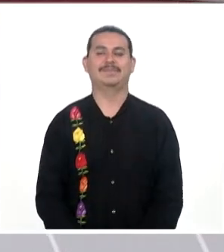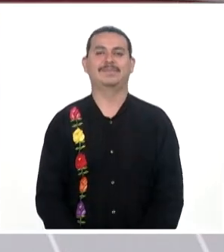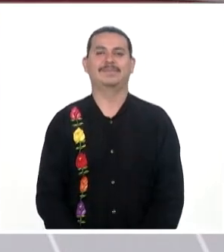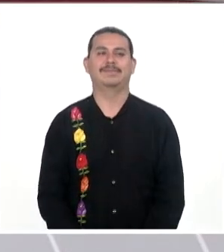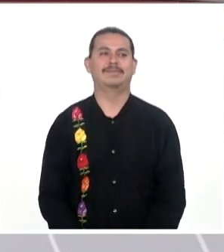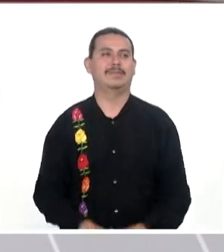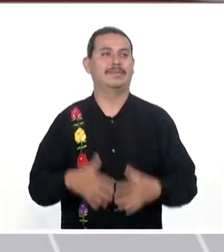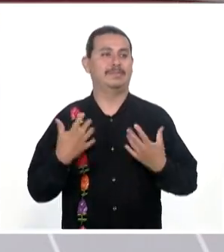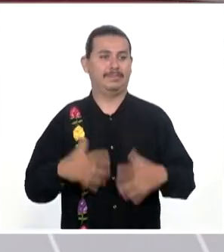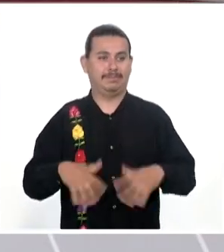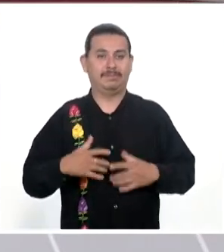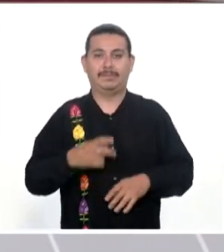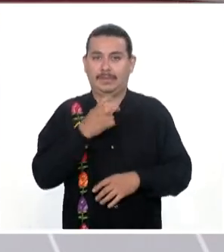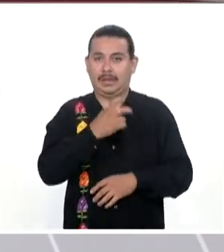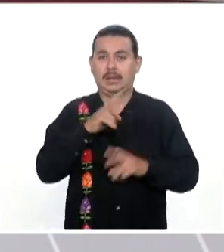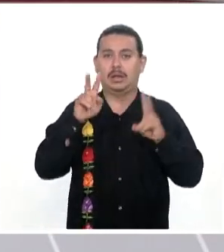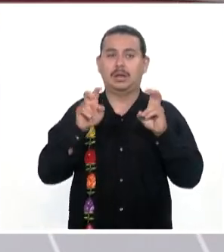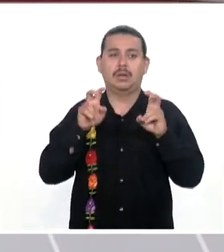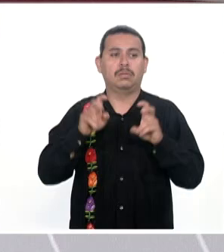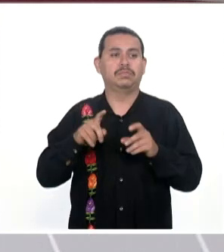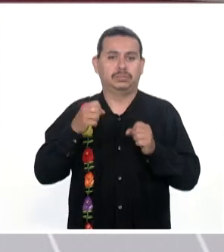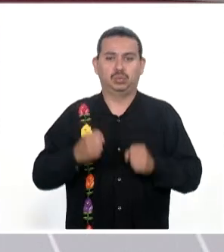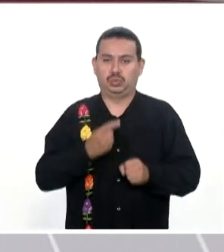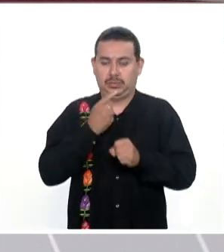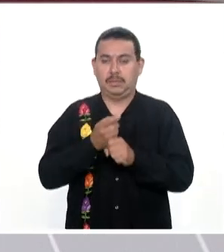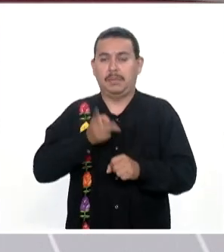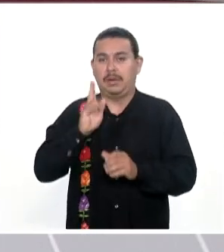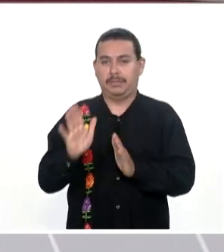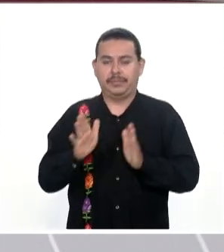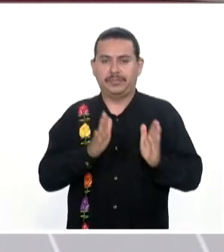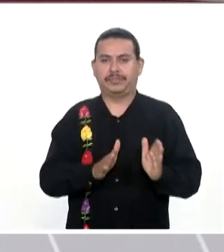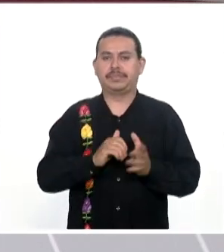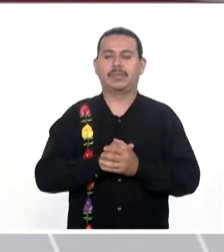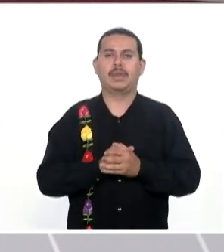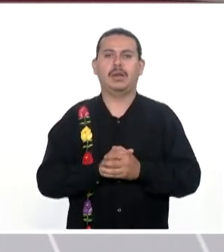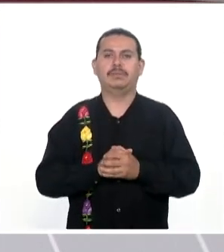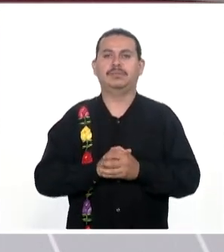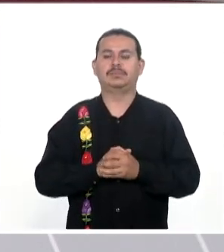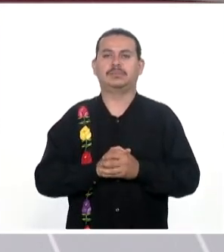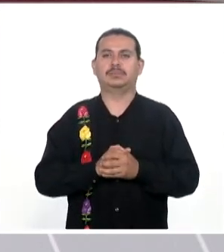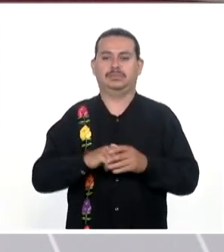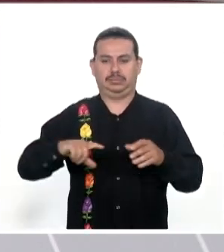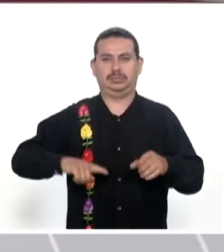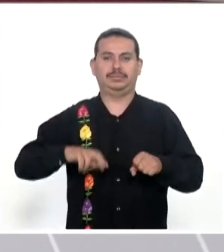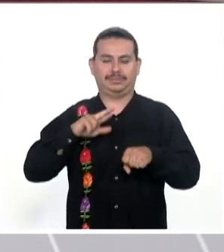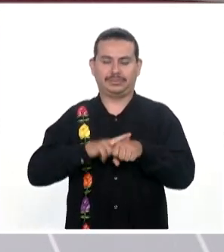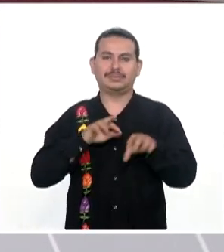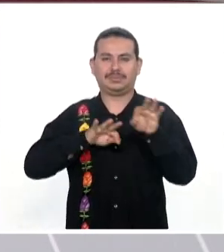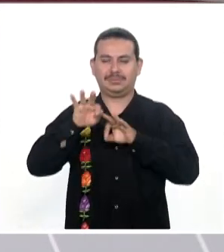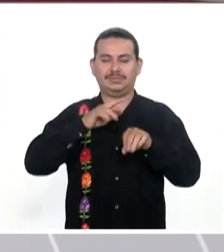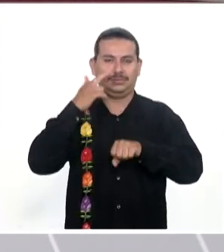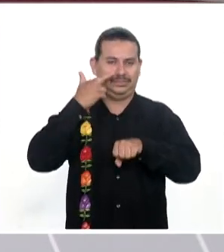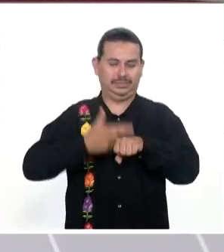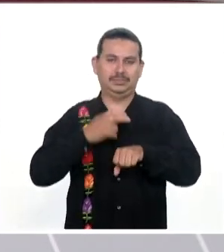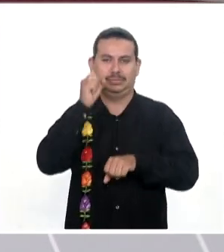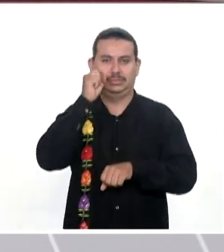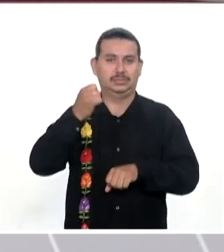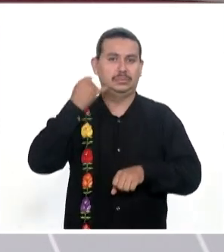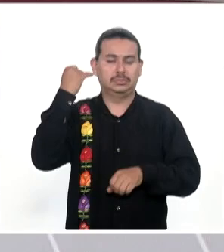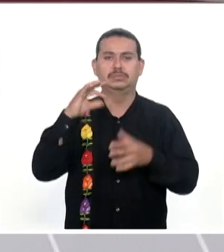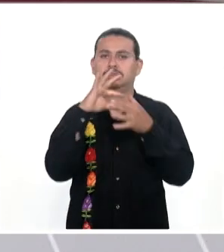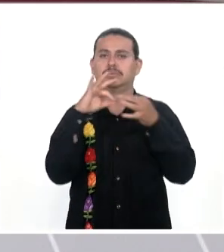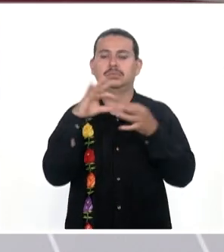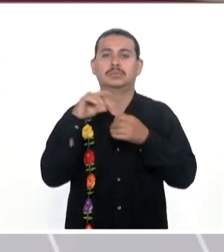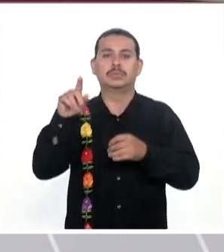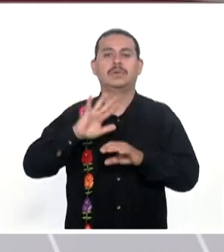Eso es en cuanto A temas de seguridad Pero en la agenda Del gobernador De Oaxaca Salomón Jaracruz Le doy